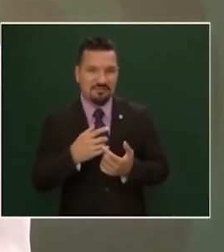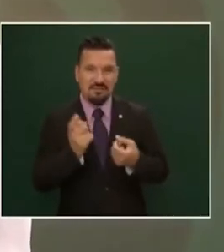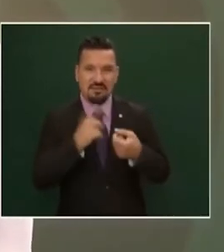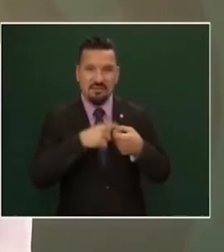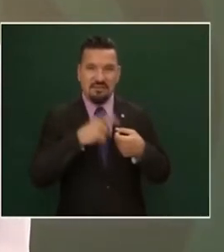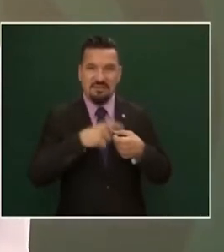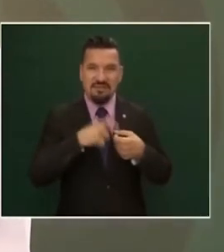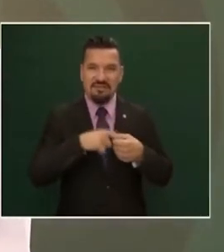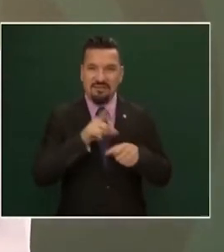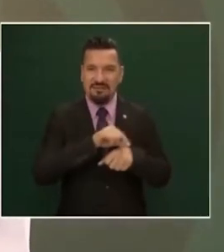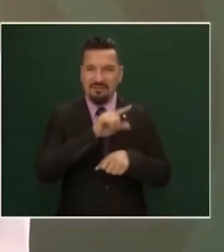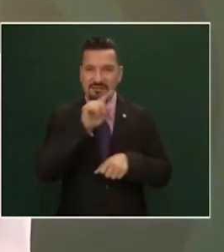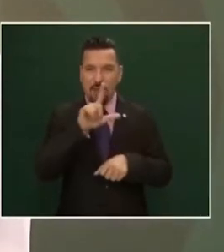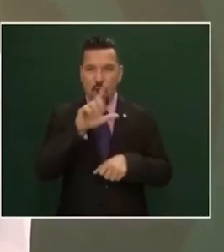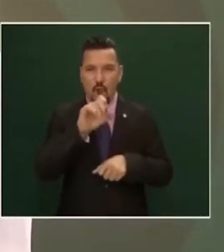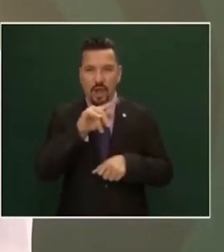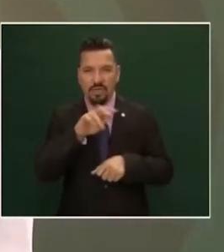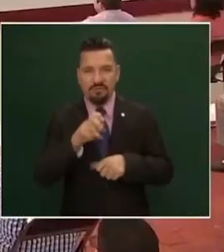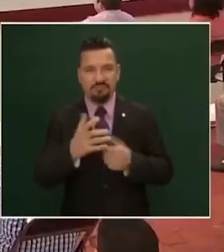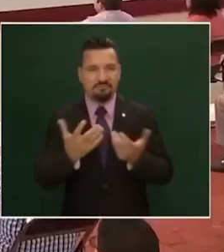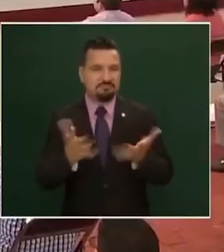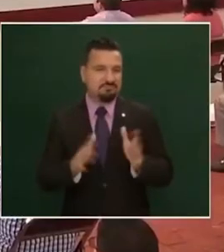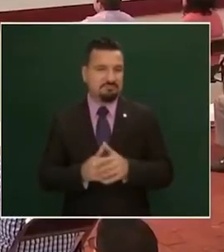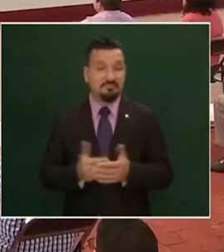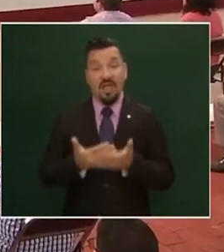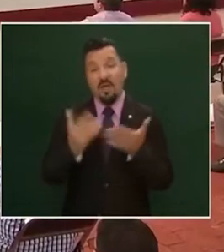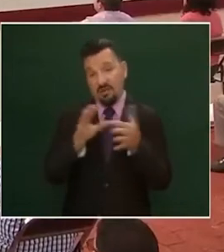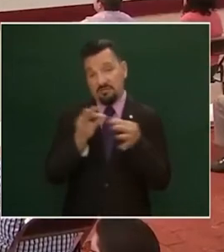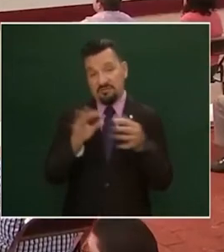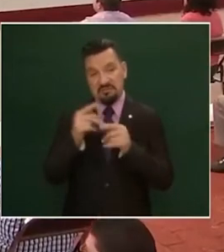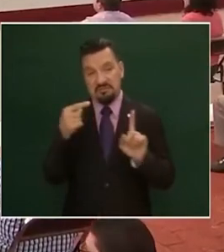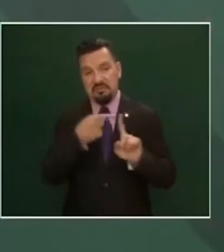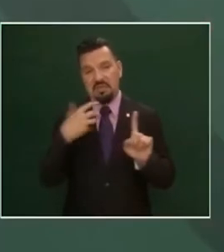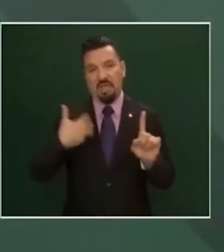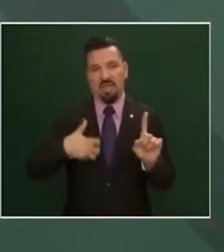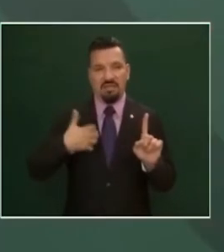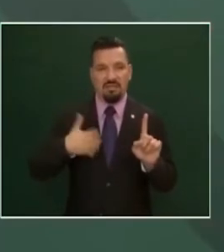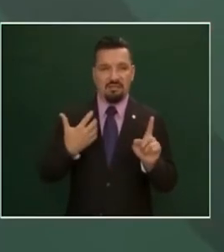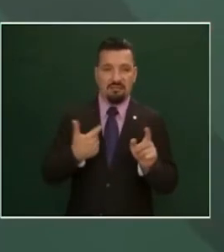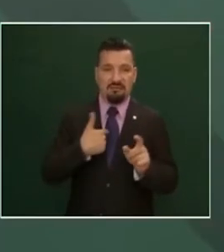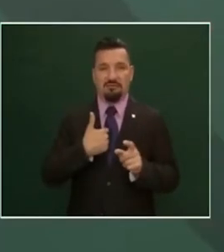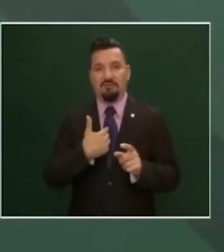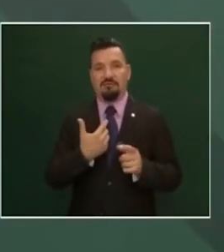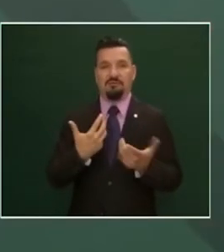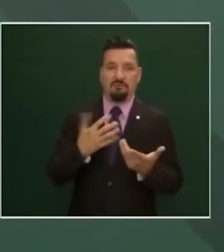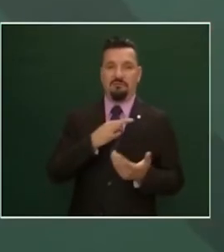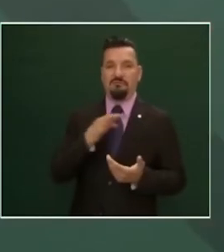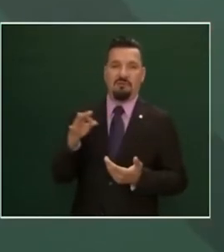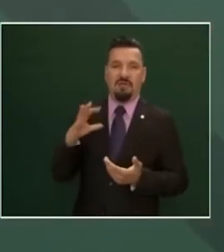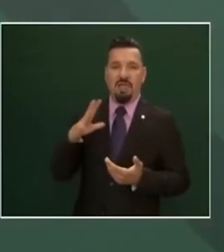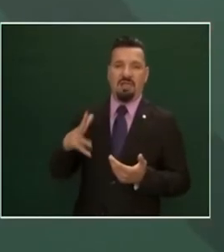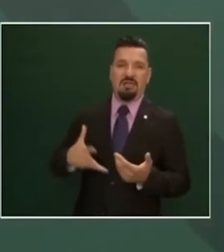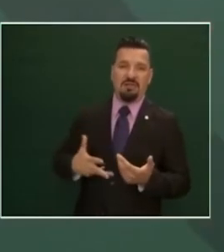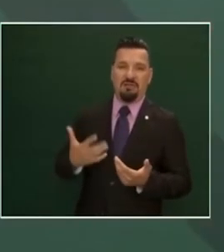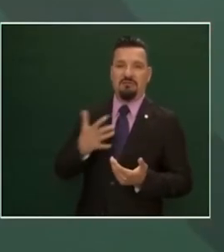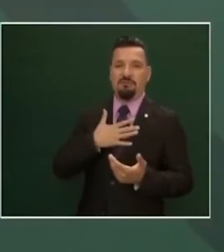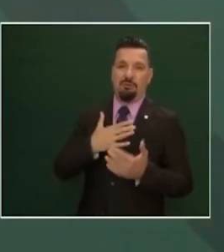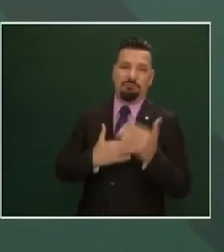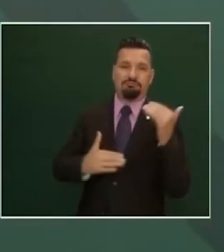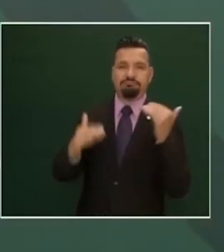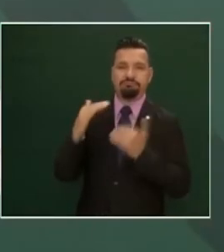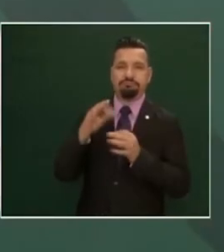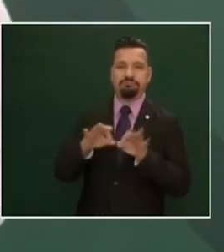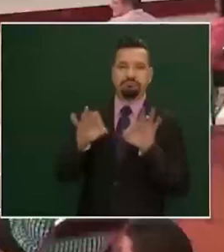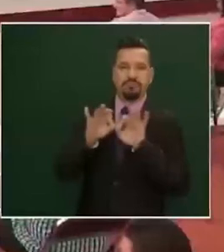ahora que estamos hablando de tirar aceite y de este presumir porque no